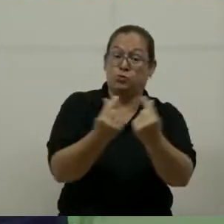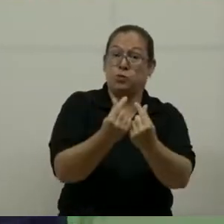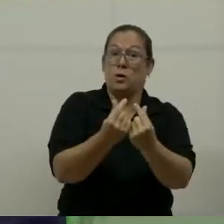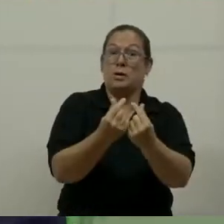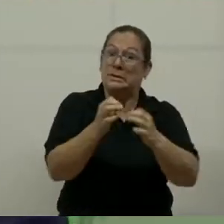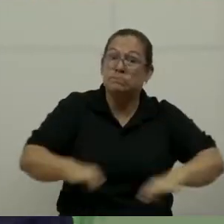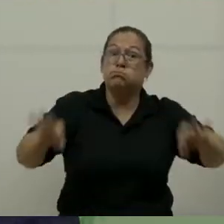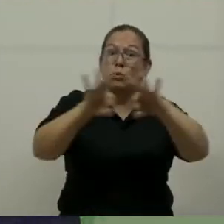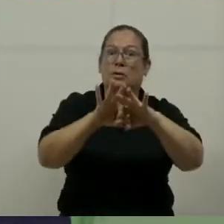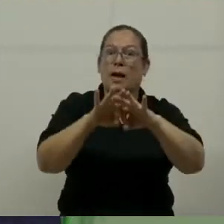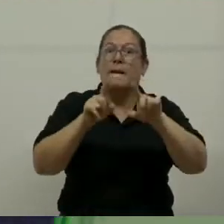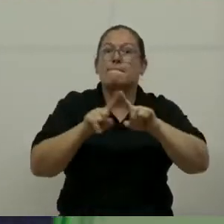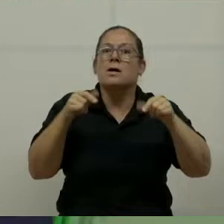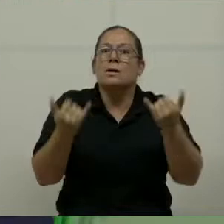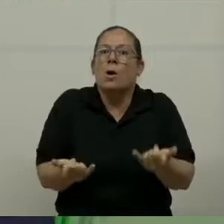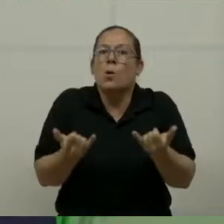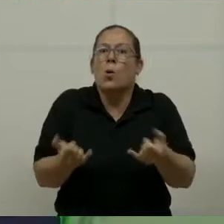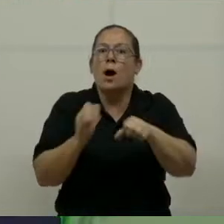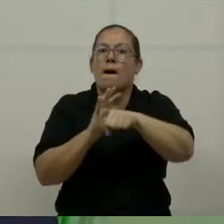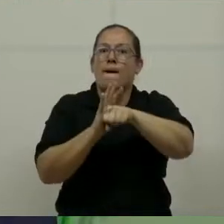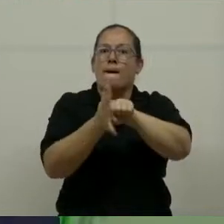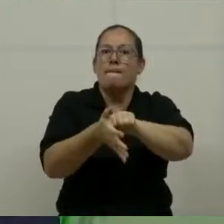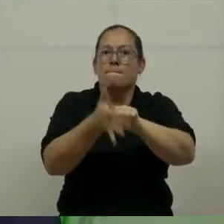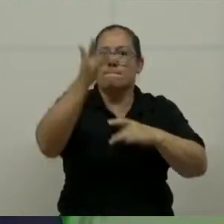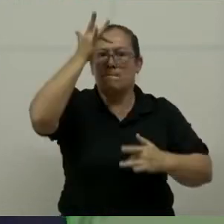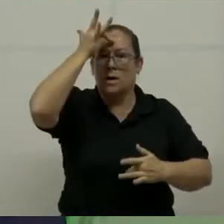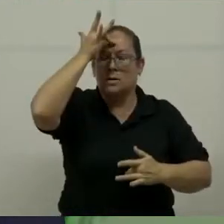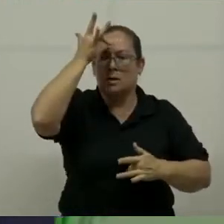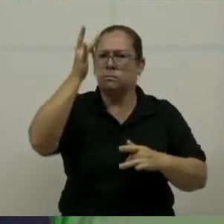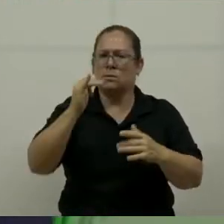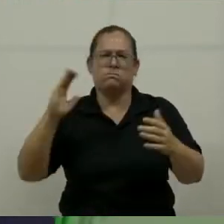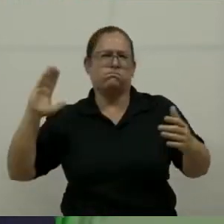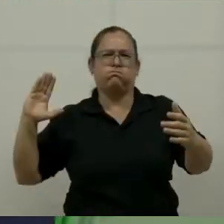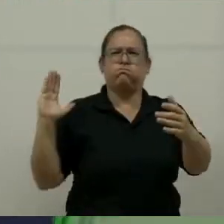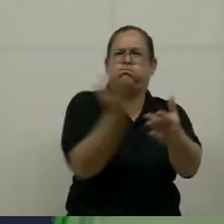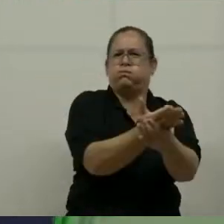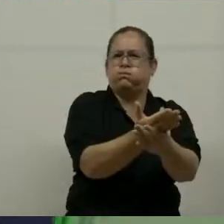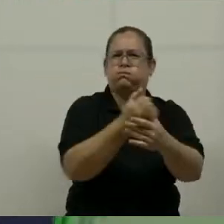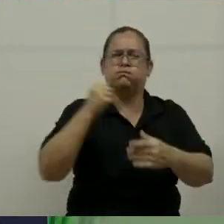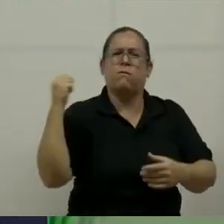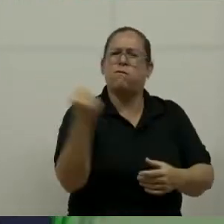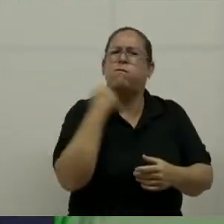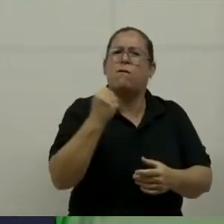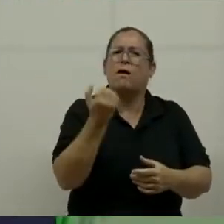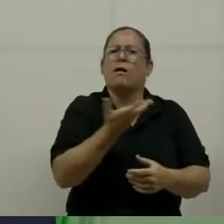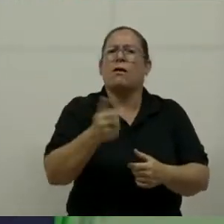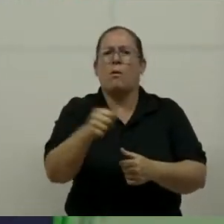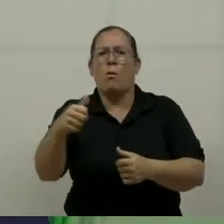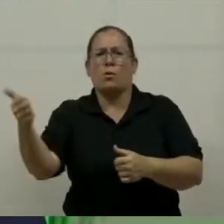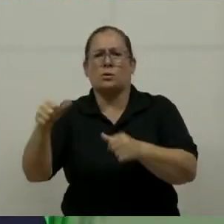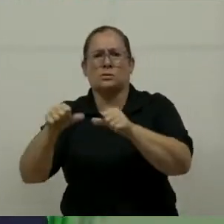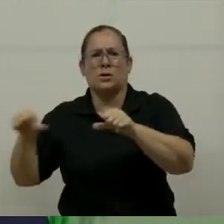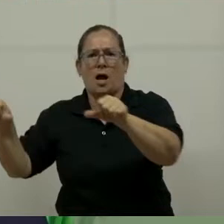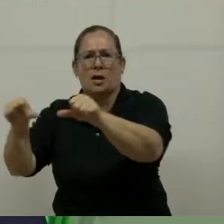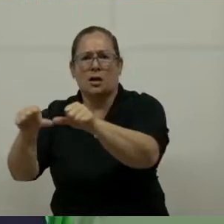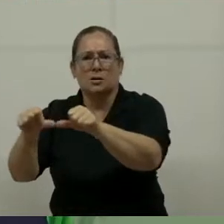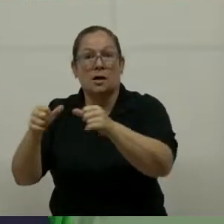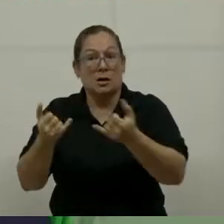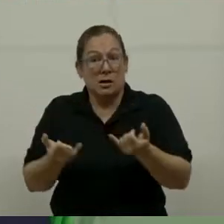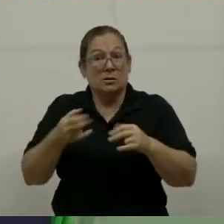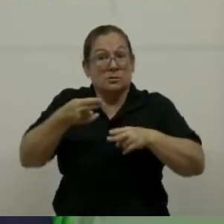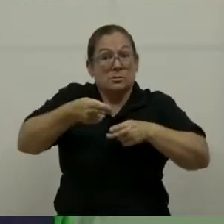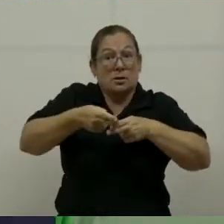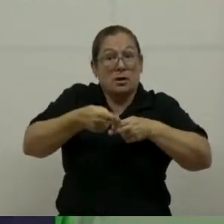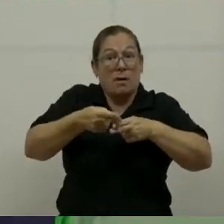bueno, en esta pandemia se ha visto posiblemente más golpeada que ningún otro sector, incluyendo lo que hemos llamado la temporada cero.